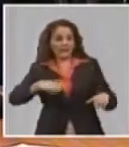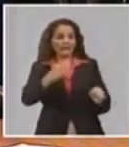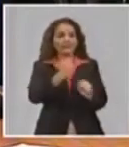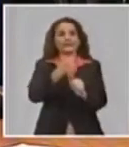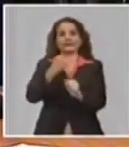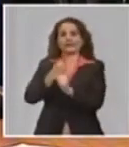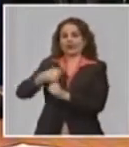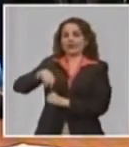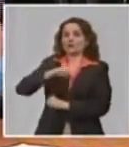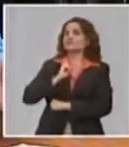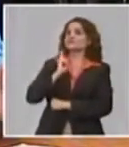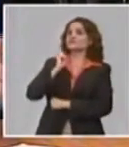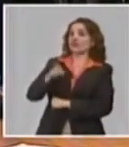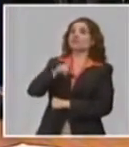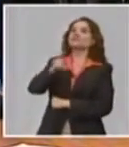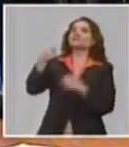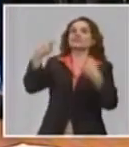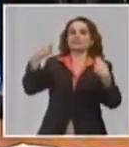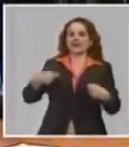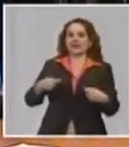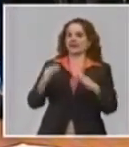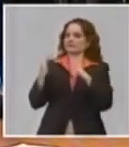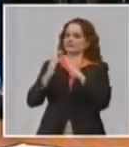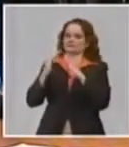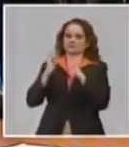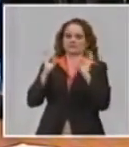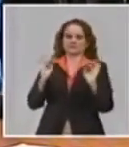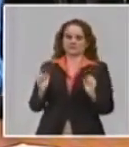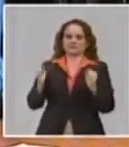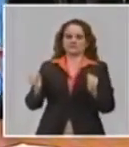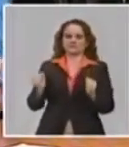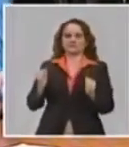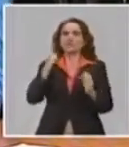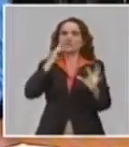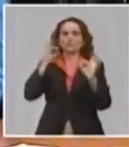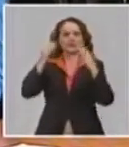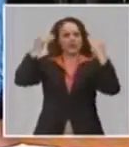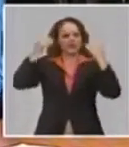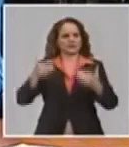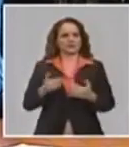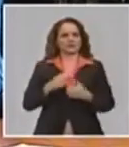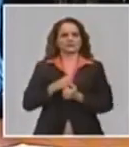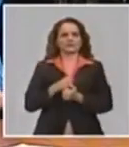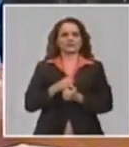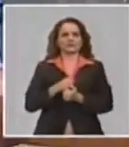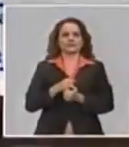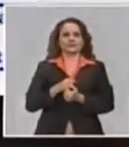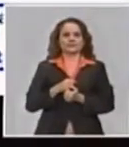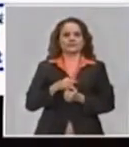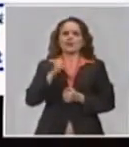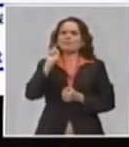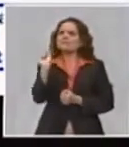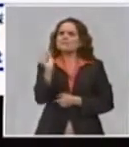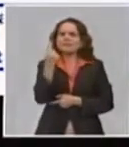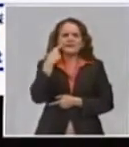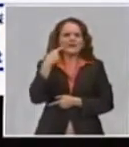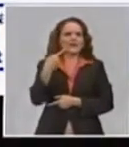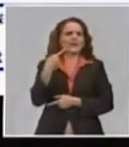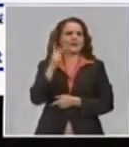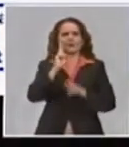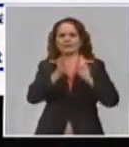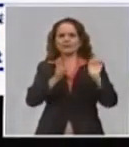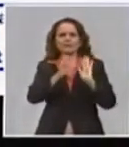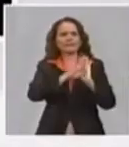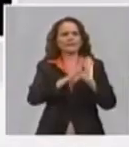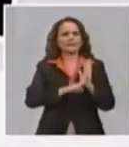se indicó que se mantuvieran protegidos en su casa. Inicialmente fueron para los adultos mayores y después esta medida se extendió para el